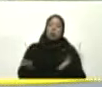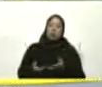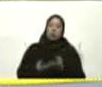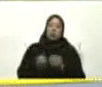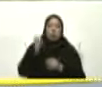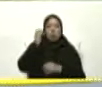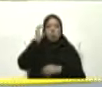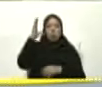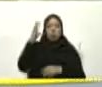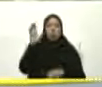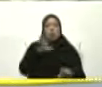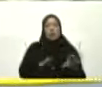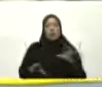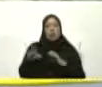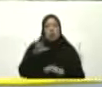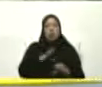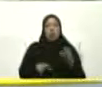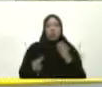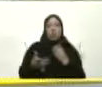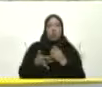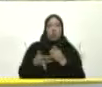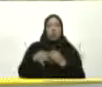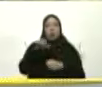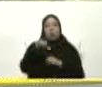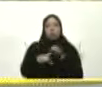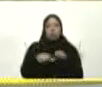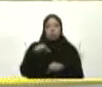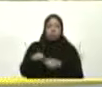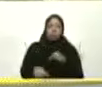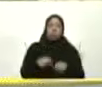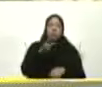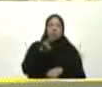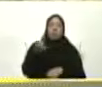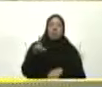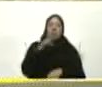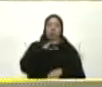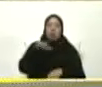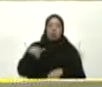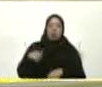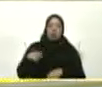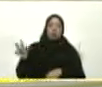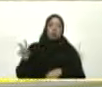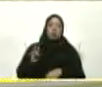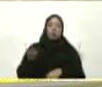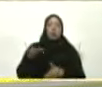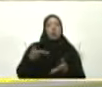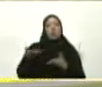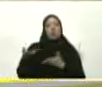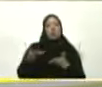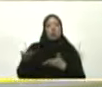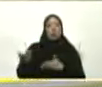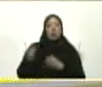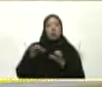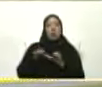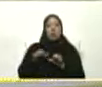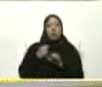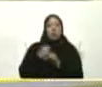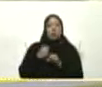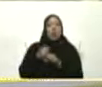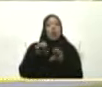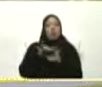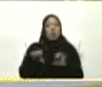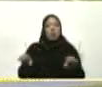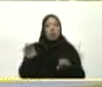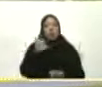conocimiento Y de la ciencia Que en el siglo XXI No hay país Que vaya a servir Para algo Si no tiene Su educación